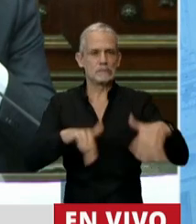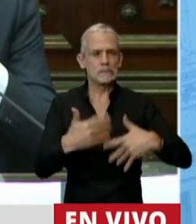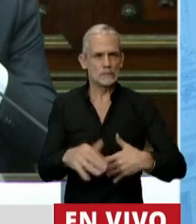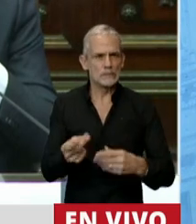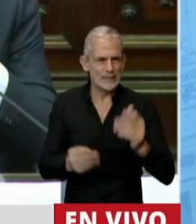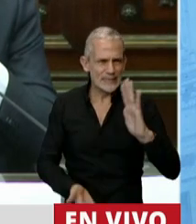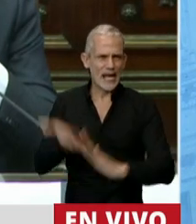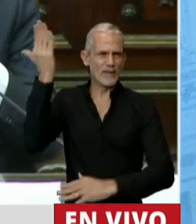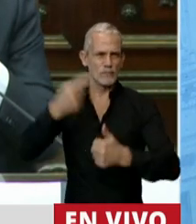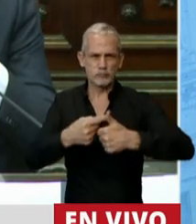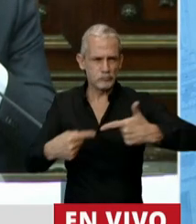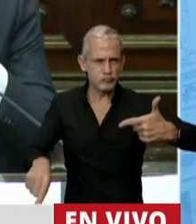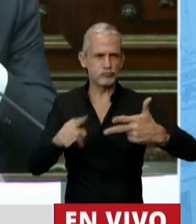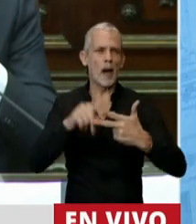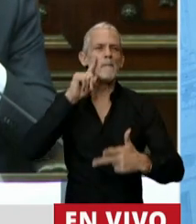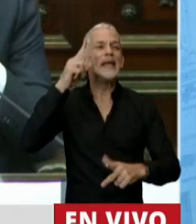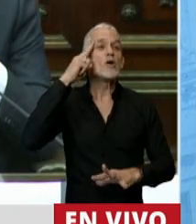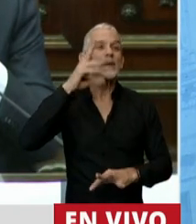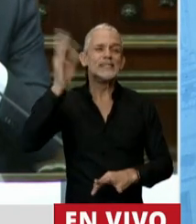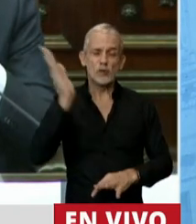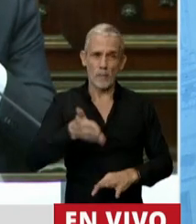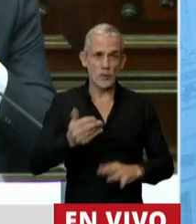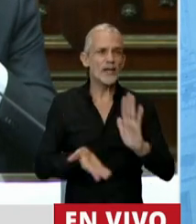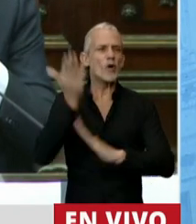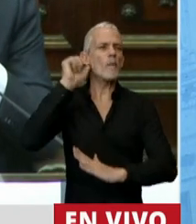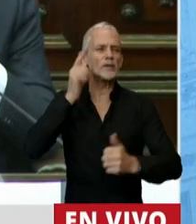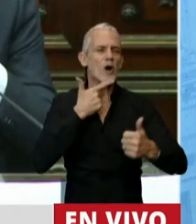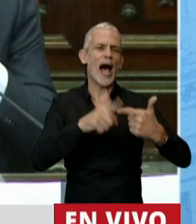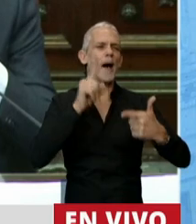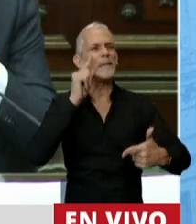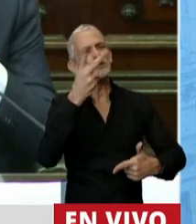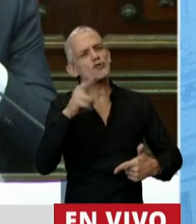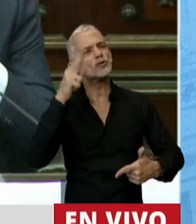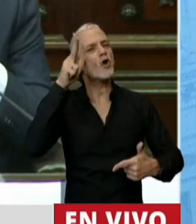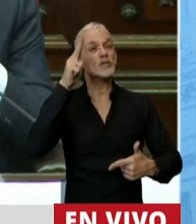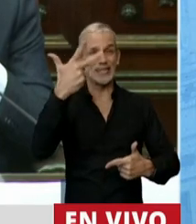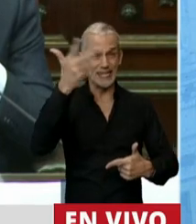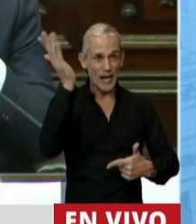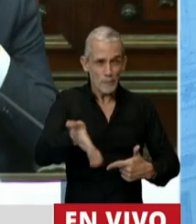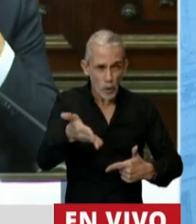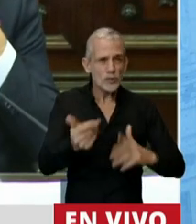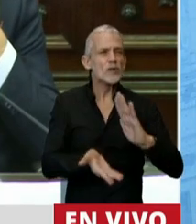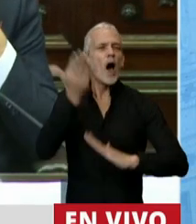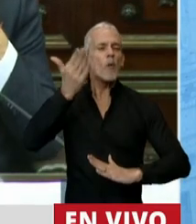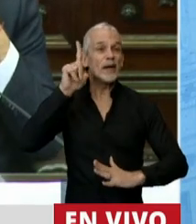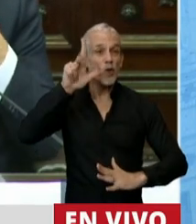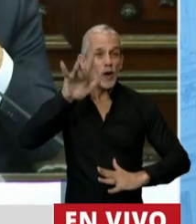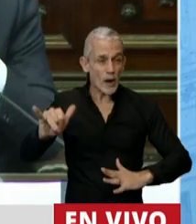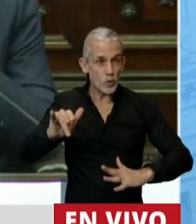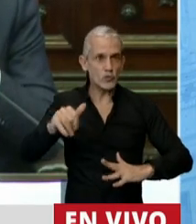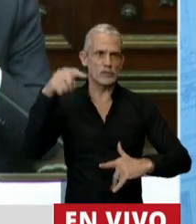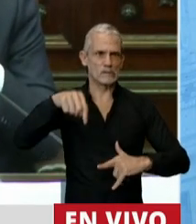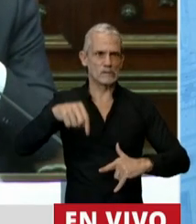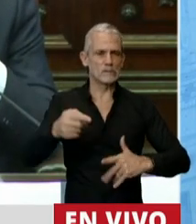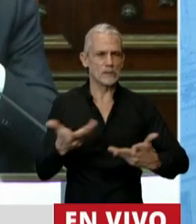Aumentos tarifazos, 1.900% el aumento del gas, 1.283% el aumento de la luz y hoy